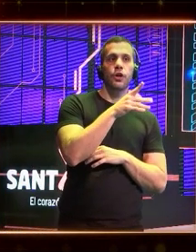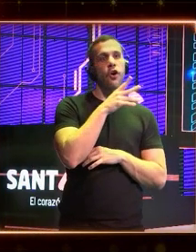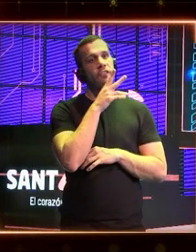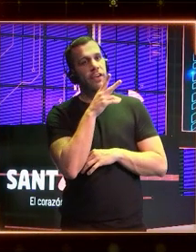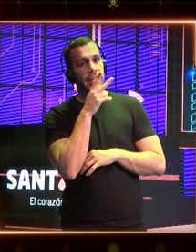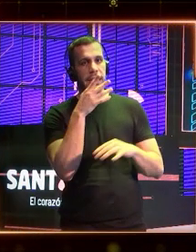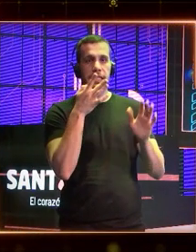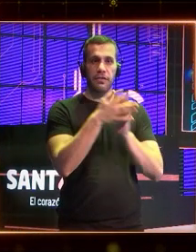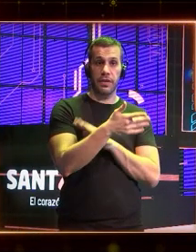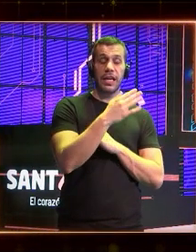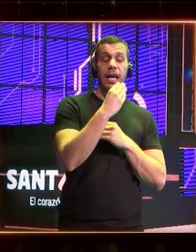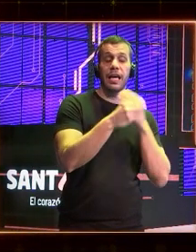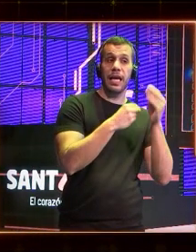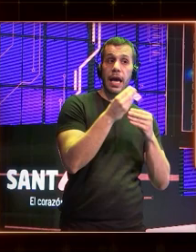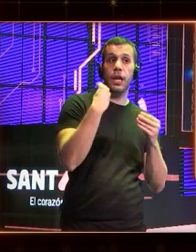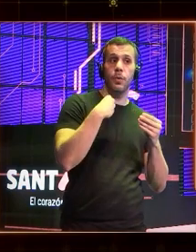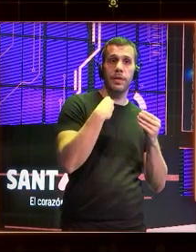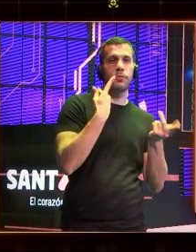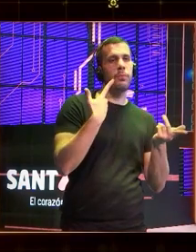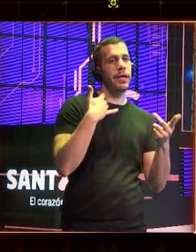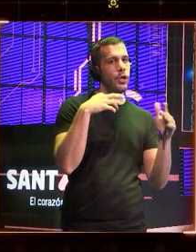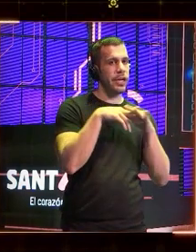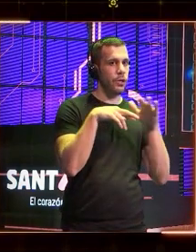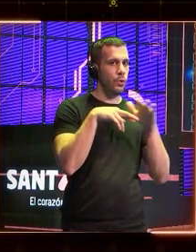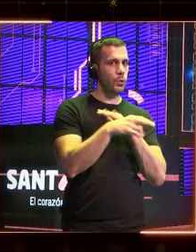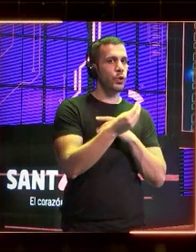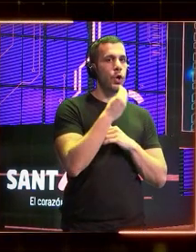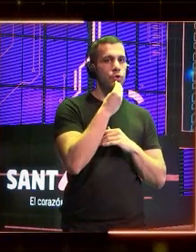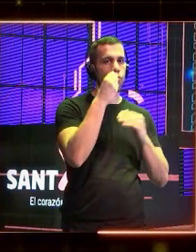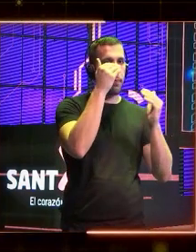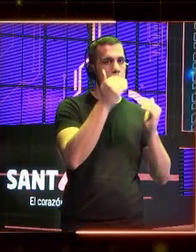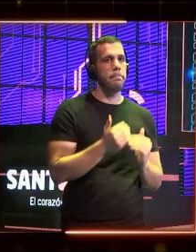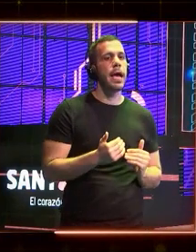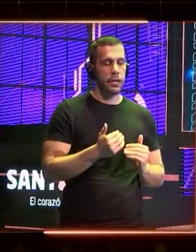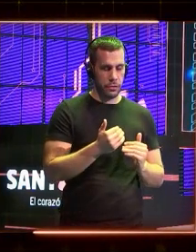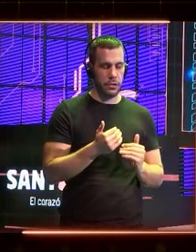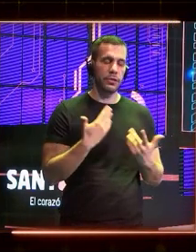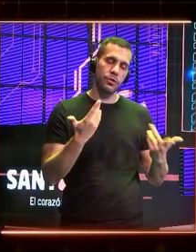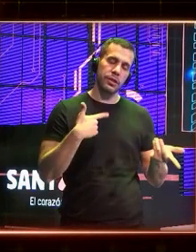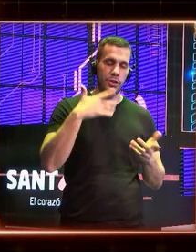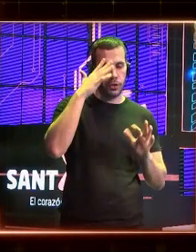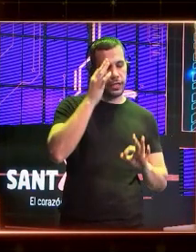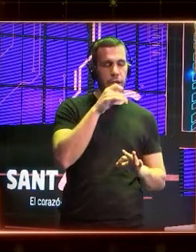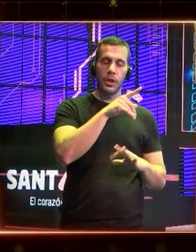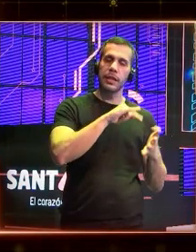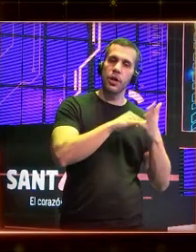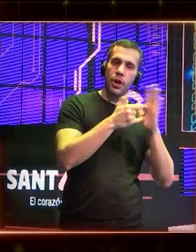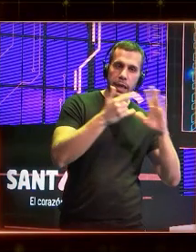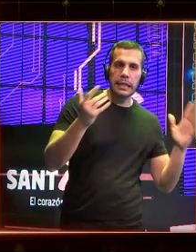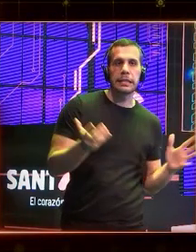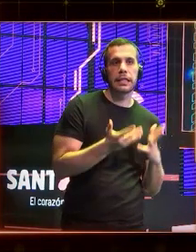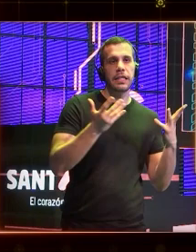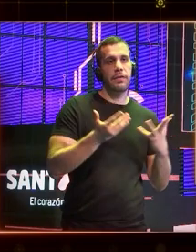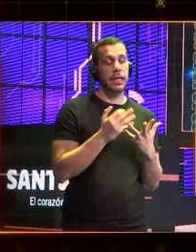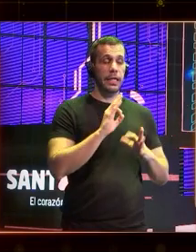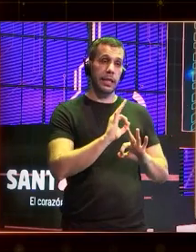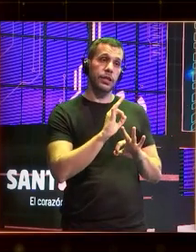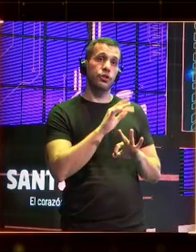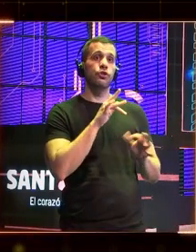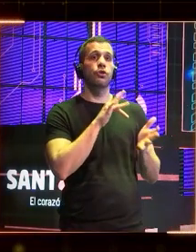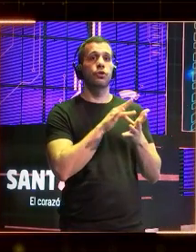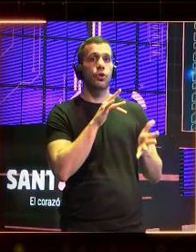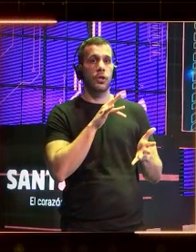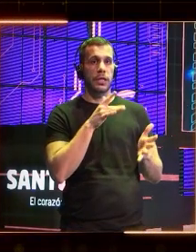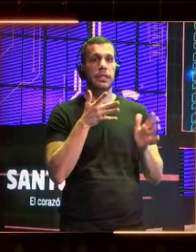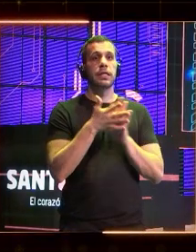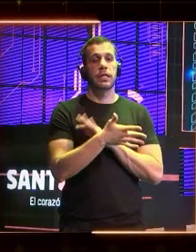consumiendo muchísimos menos recursos. Bueno, pero yo creo que ahí debe haber ir a la tecnología donde tenemos que incentivar que también eso ocurra, que tengas incentivos la industria